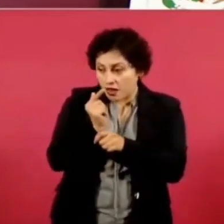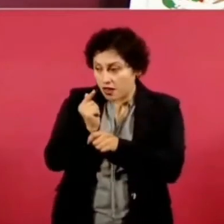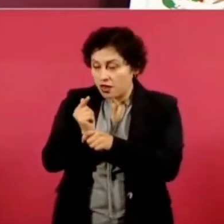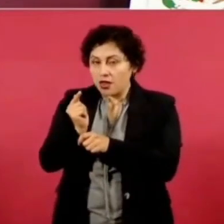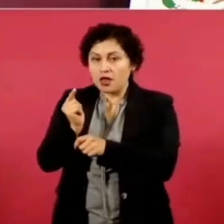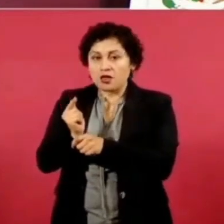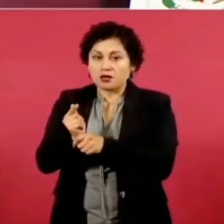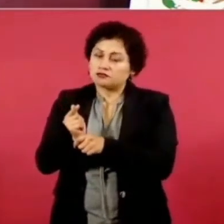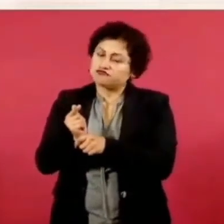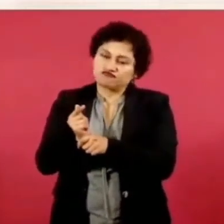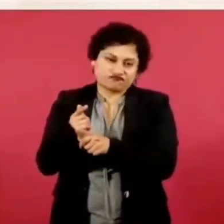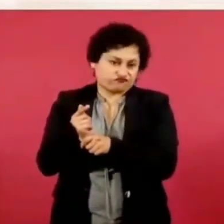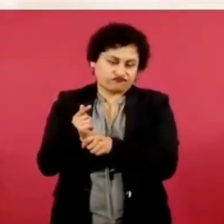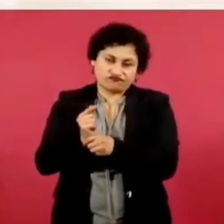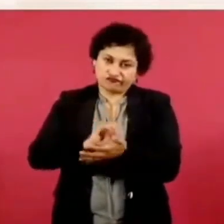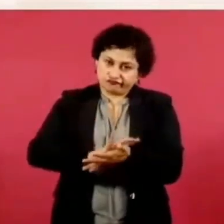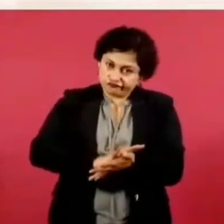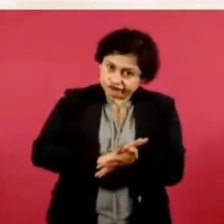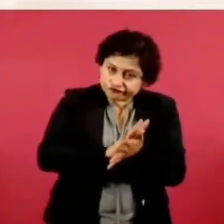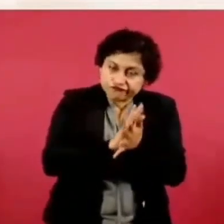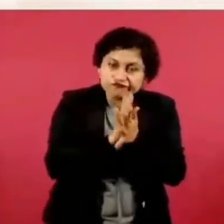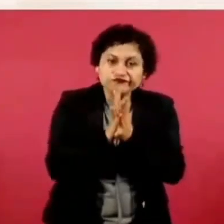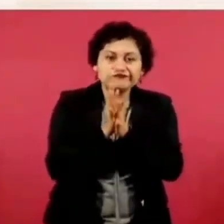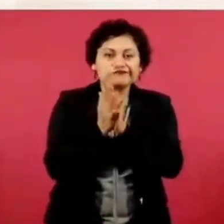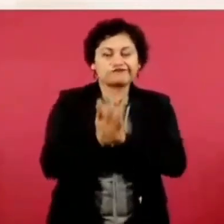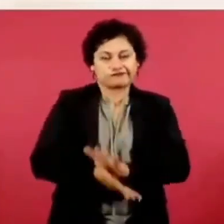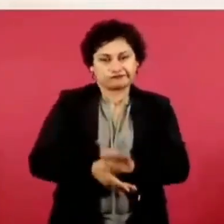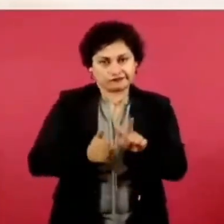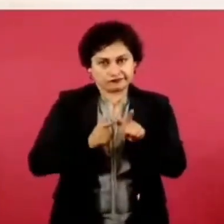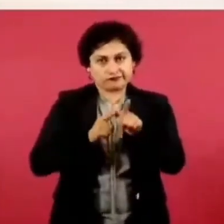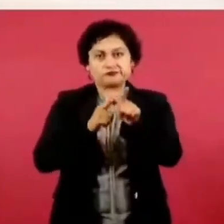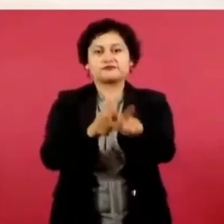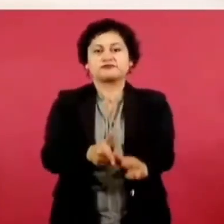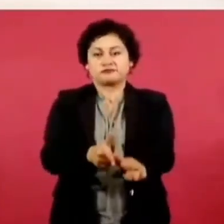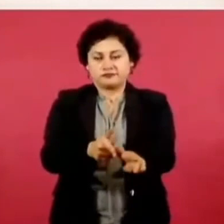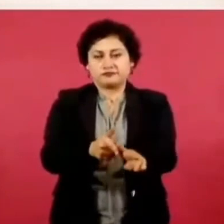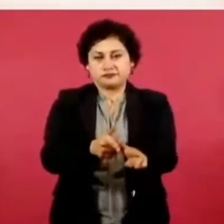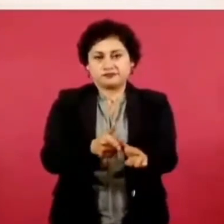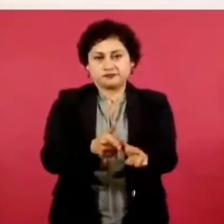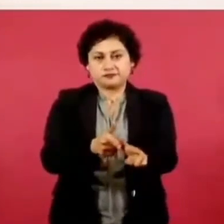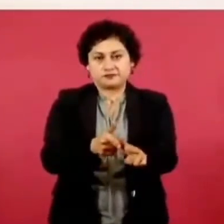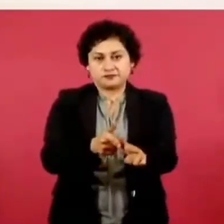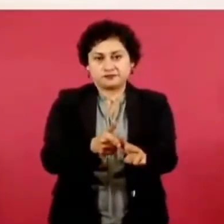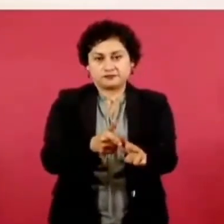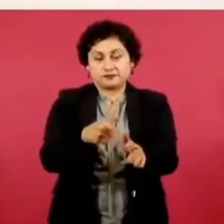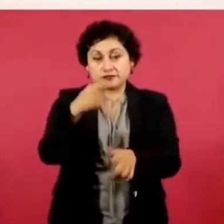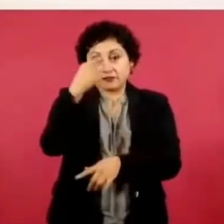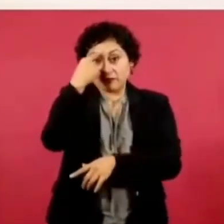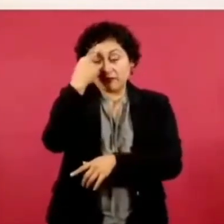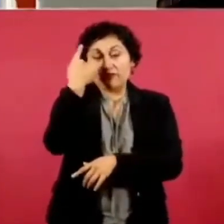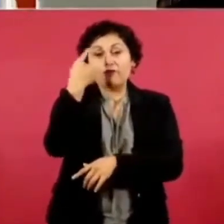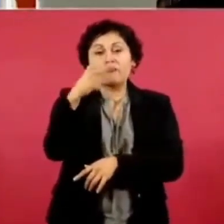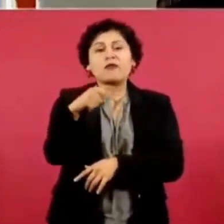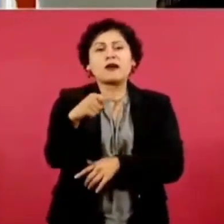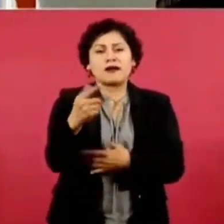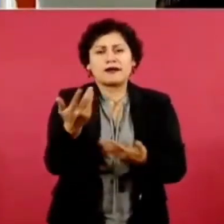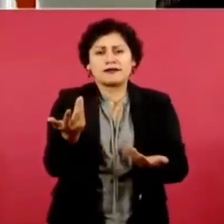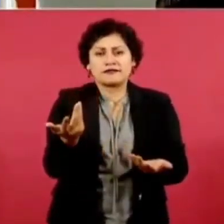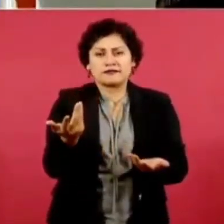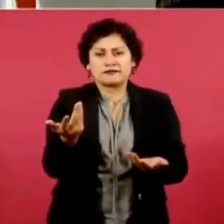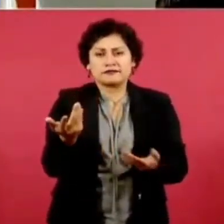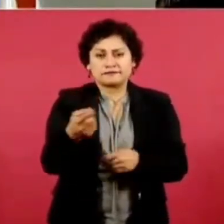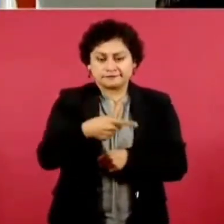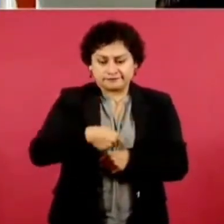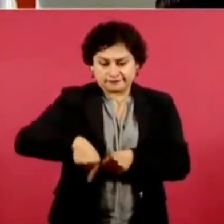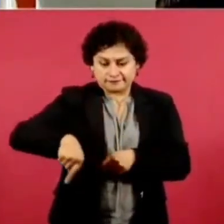para que el gobierno esté al